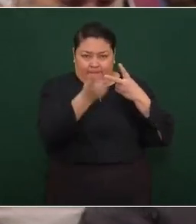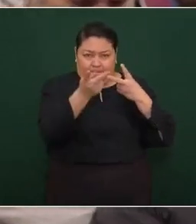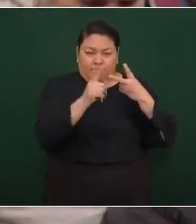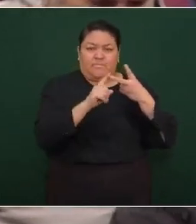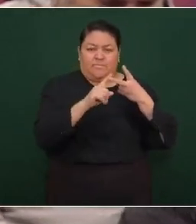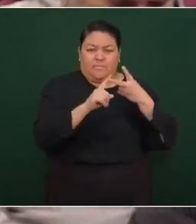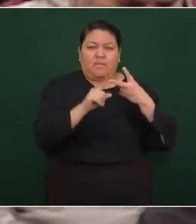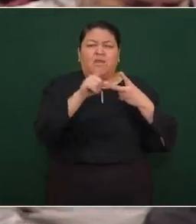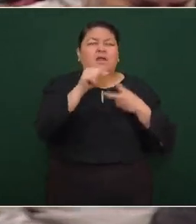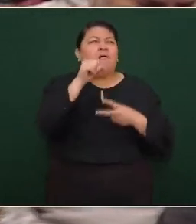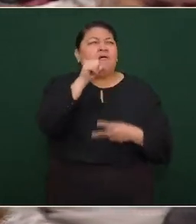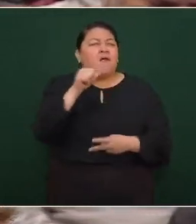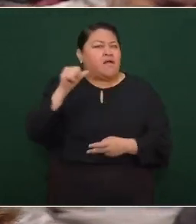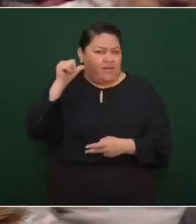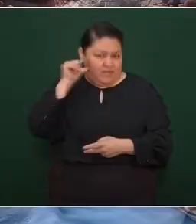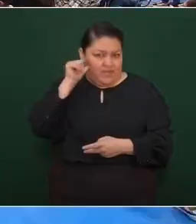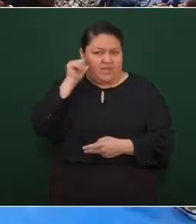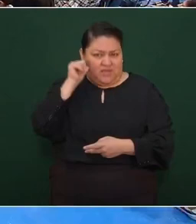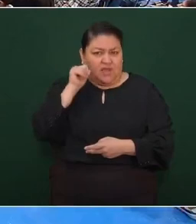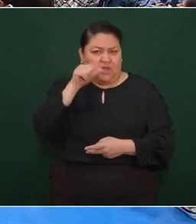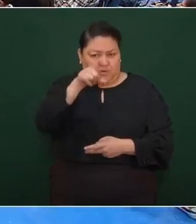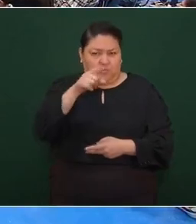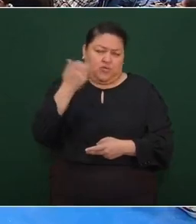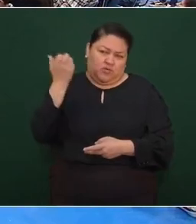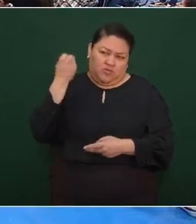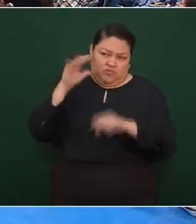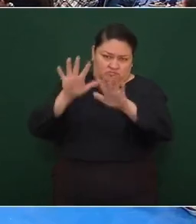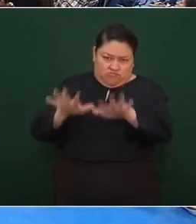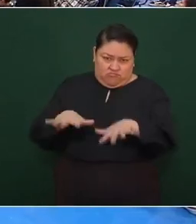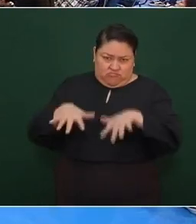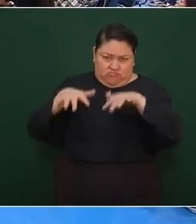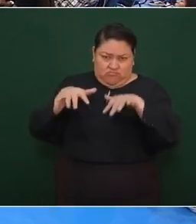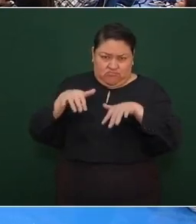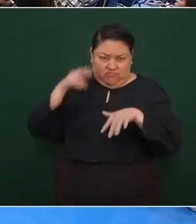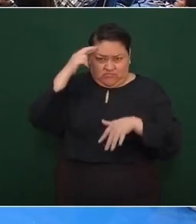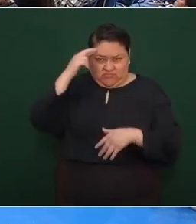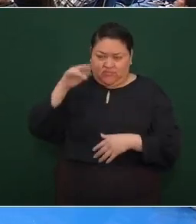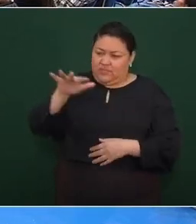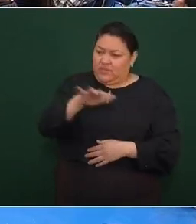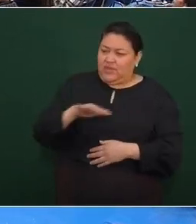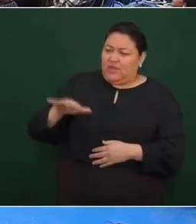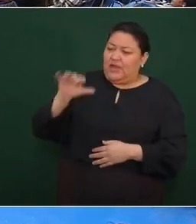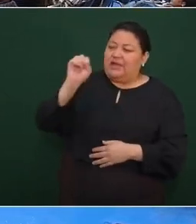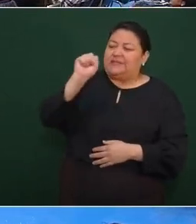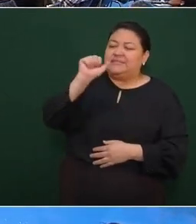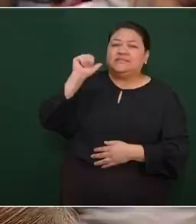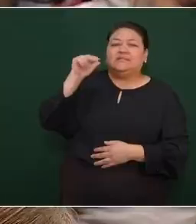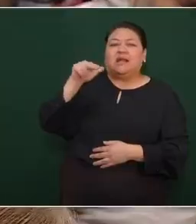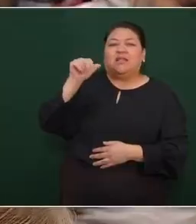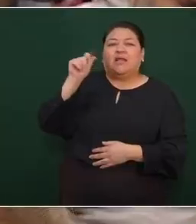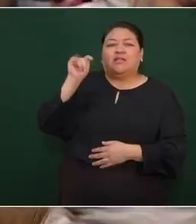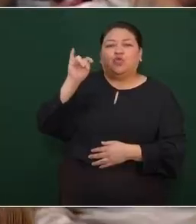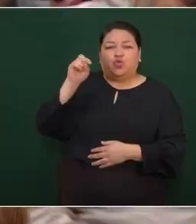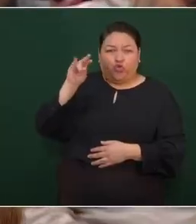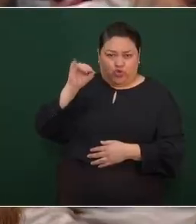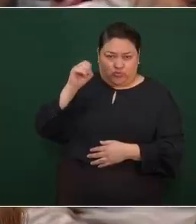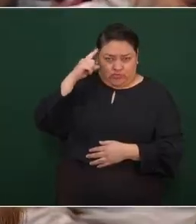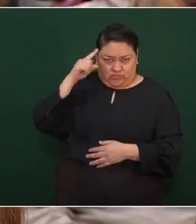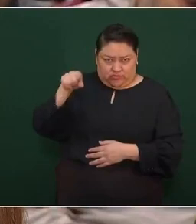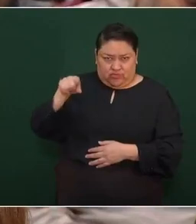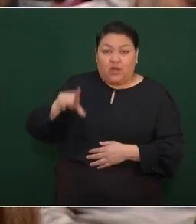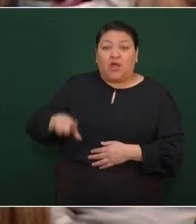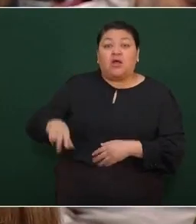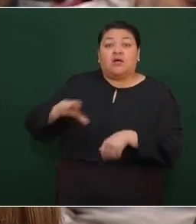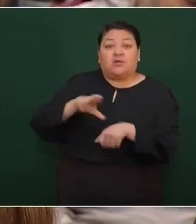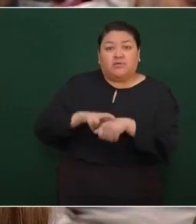usted ayer en su evento que se tuvo en el barrio de San Antonio, reconoció el trabajo del